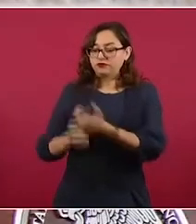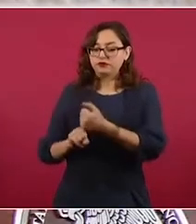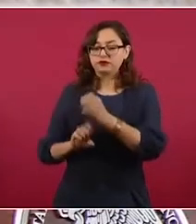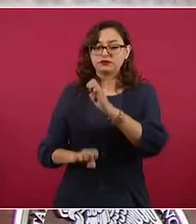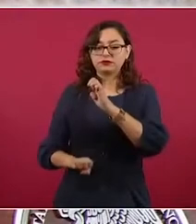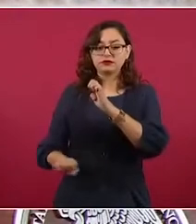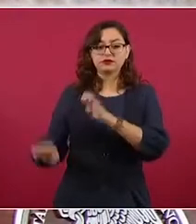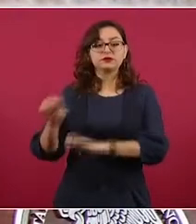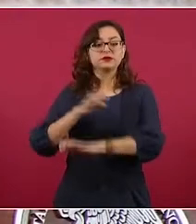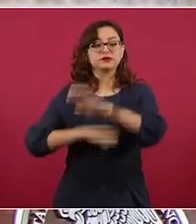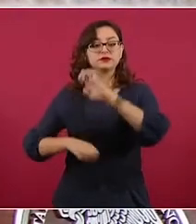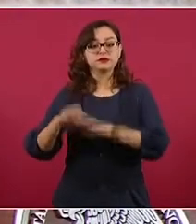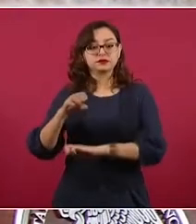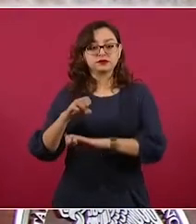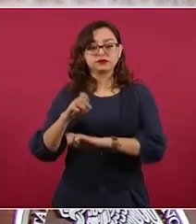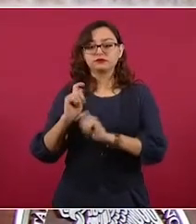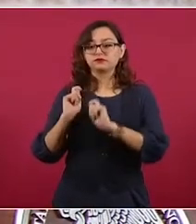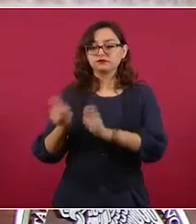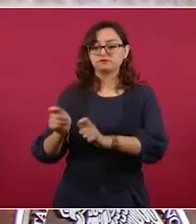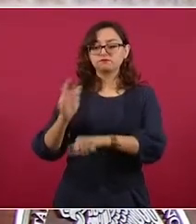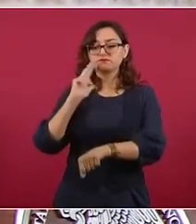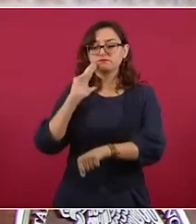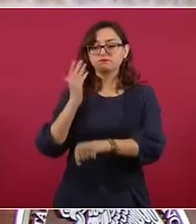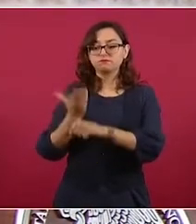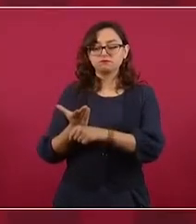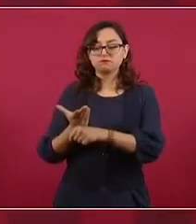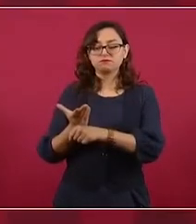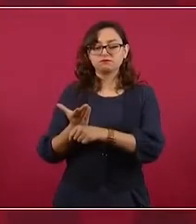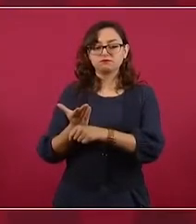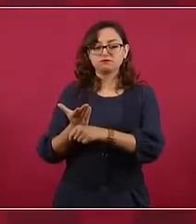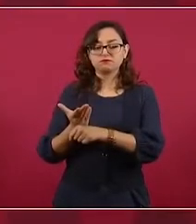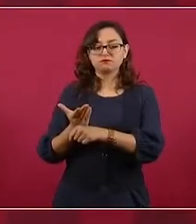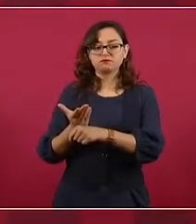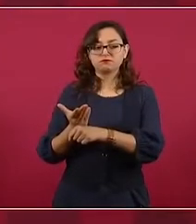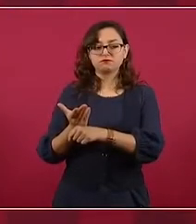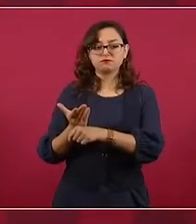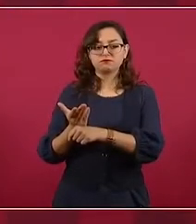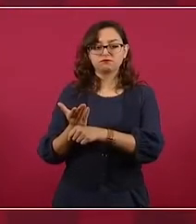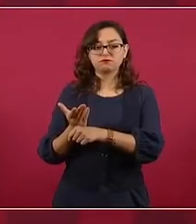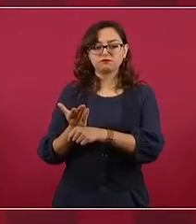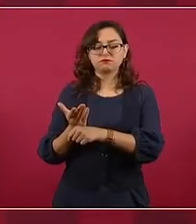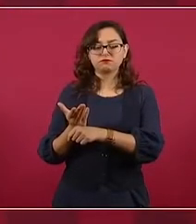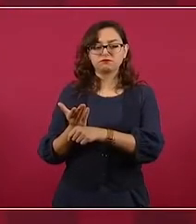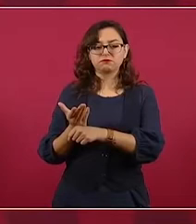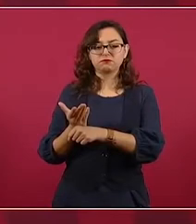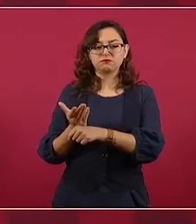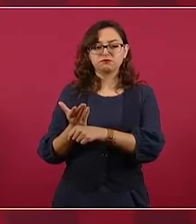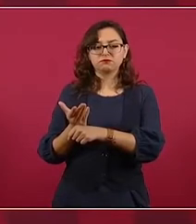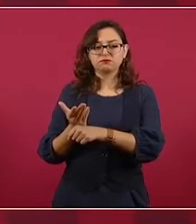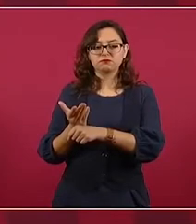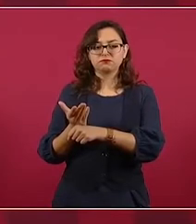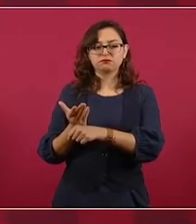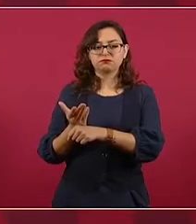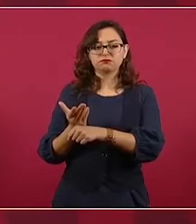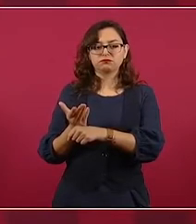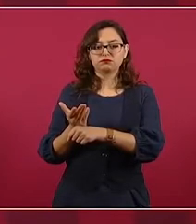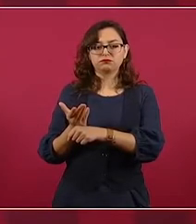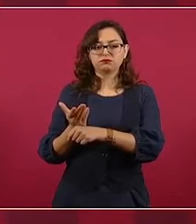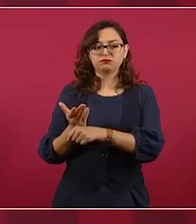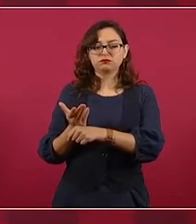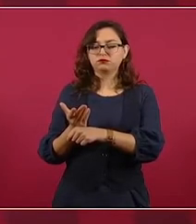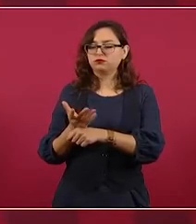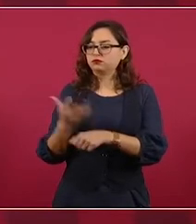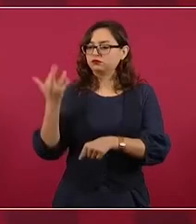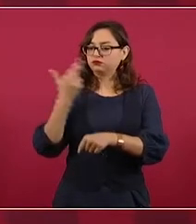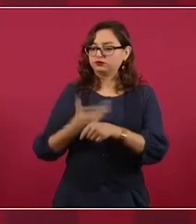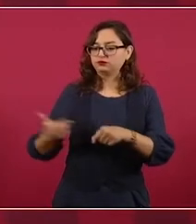se va a hacer cargo de hacer